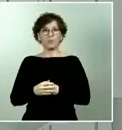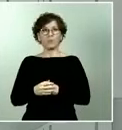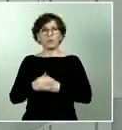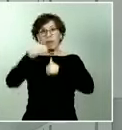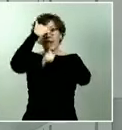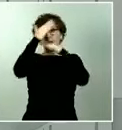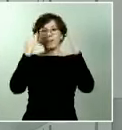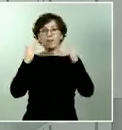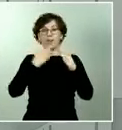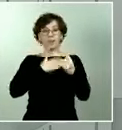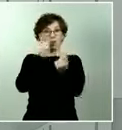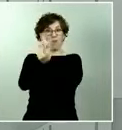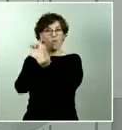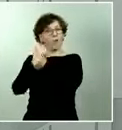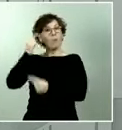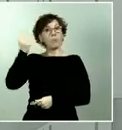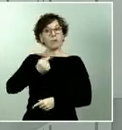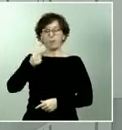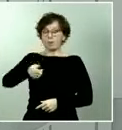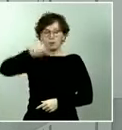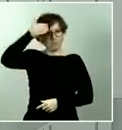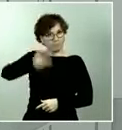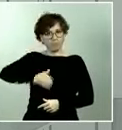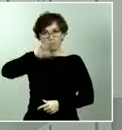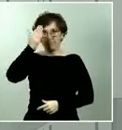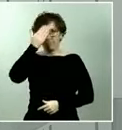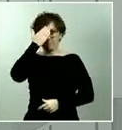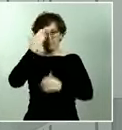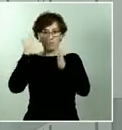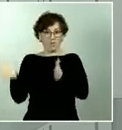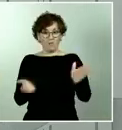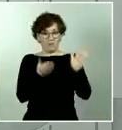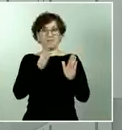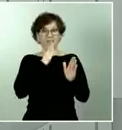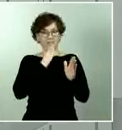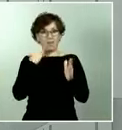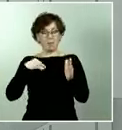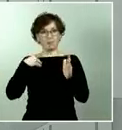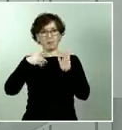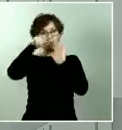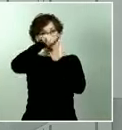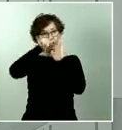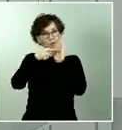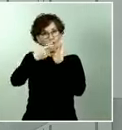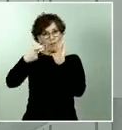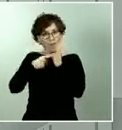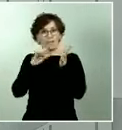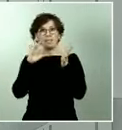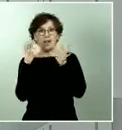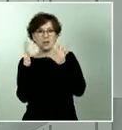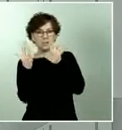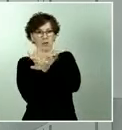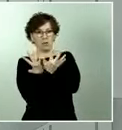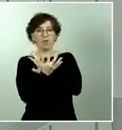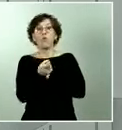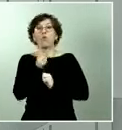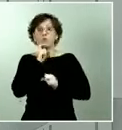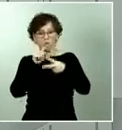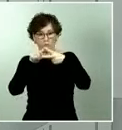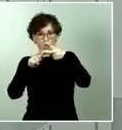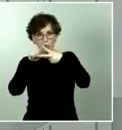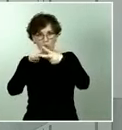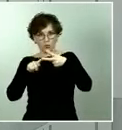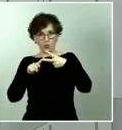en la fase de transición. Básicamente, dos cuestiones. En la detección precoz de casos, en la detección